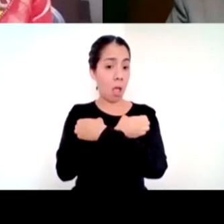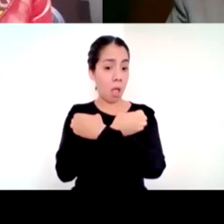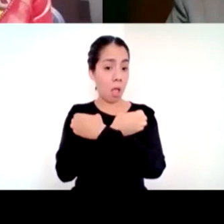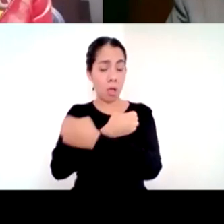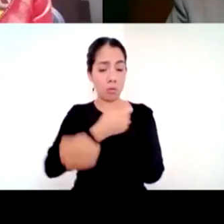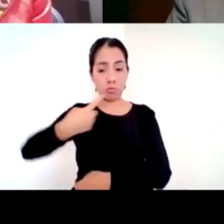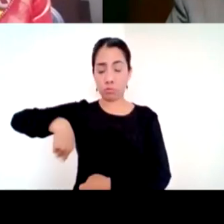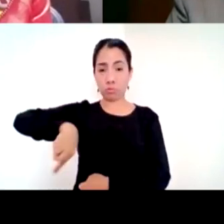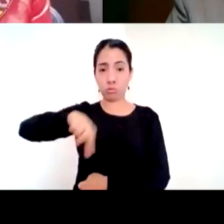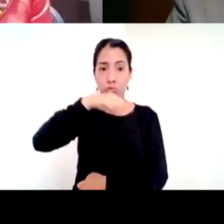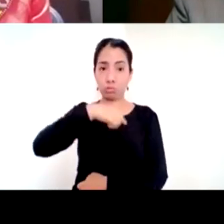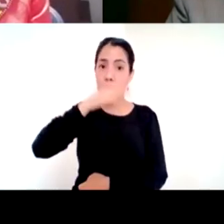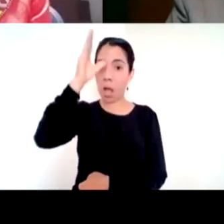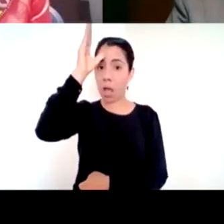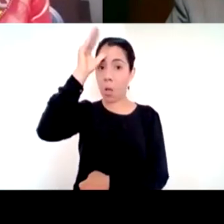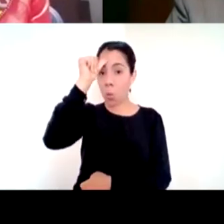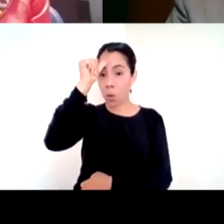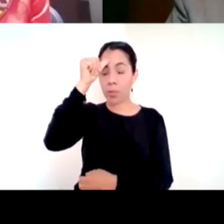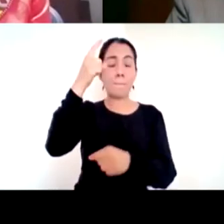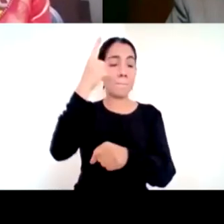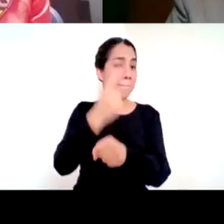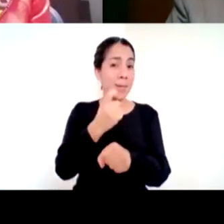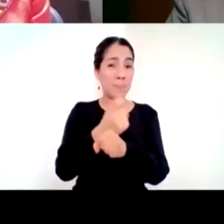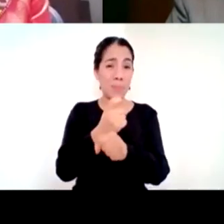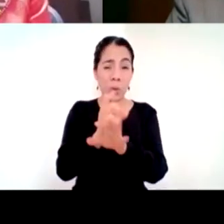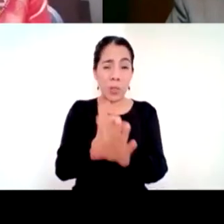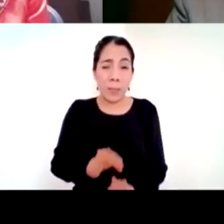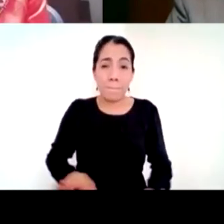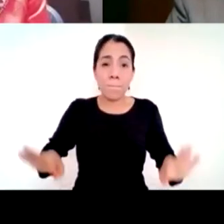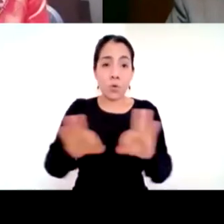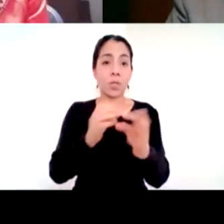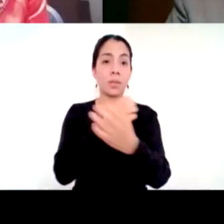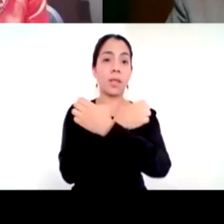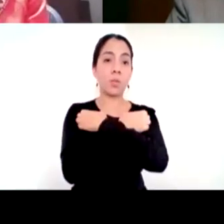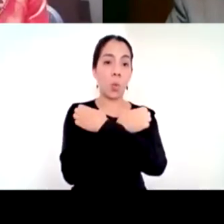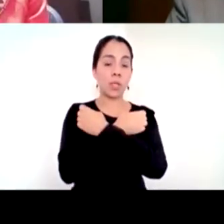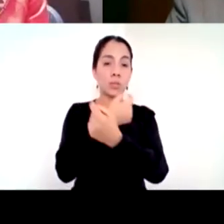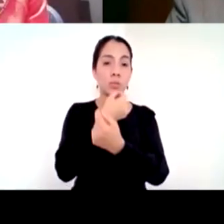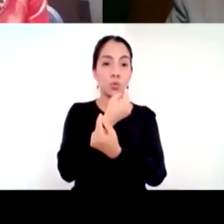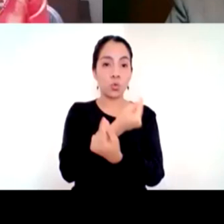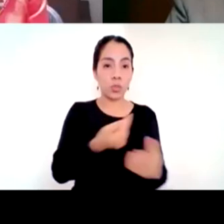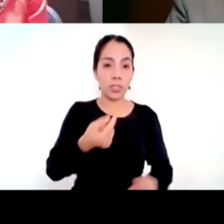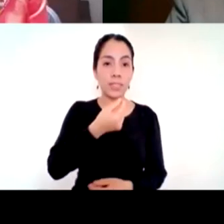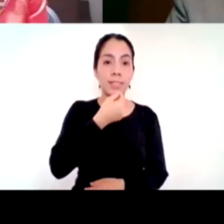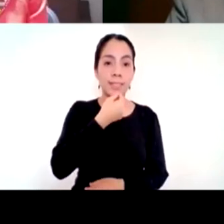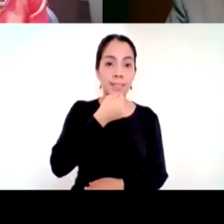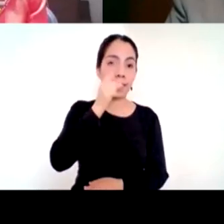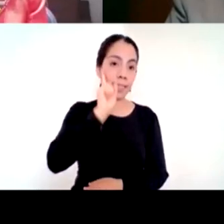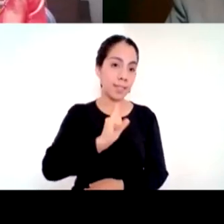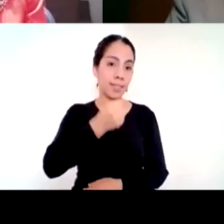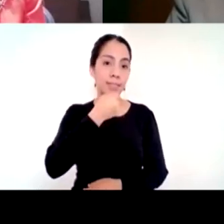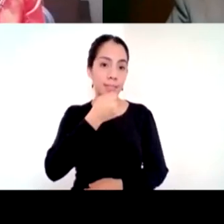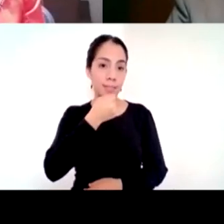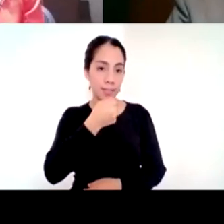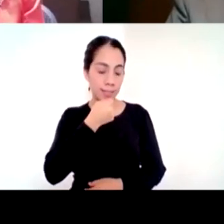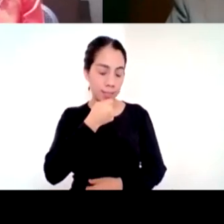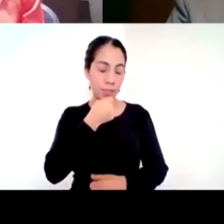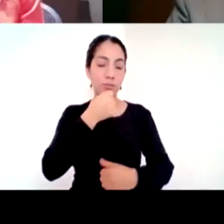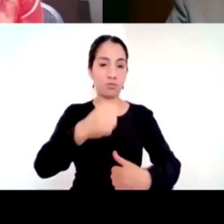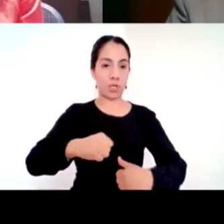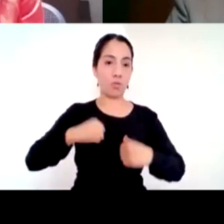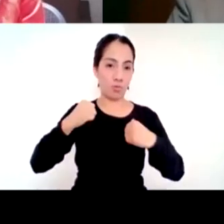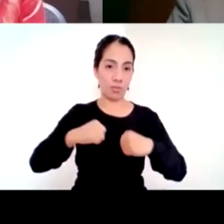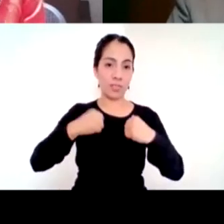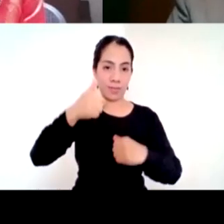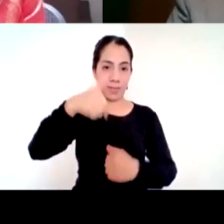y por la seguridad de las niñas y niños de nuestro país. De mi parte sería todo. Muchísimas gracias. Muchísimas gracias